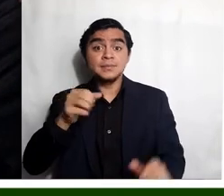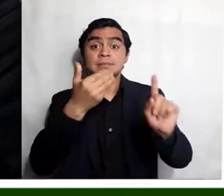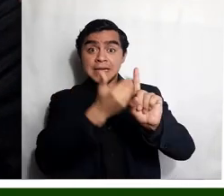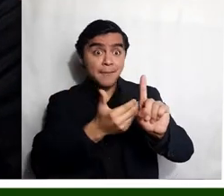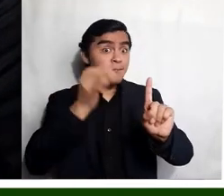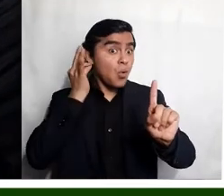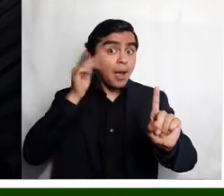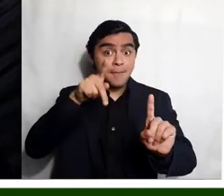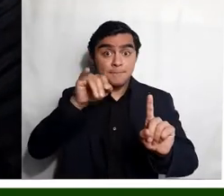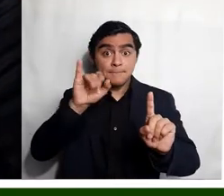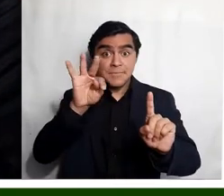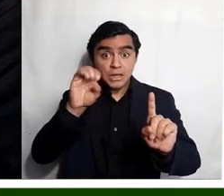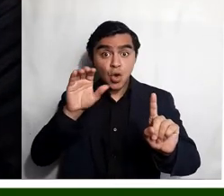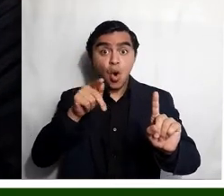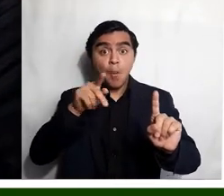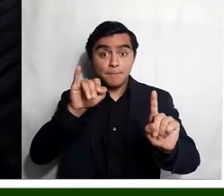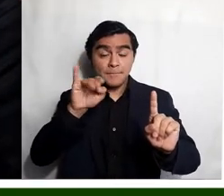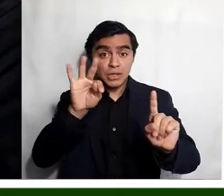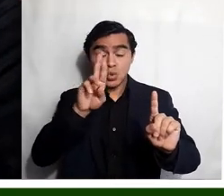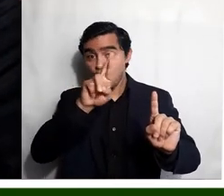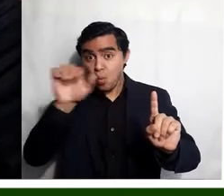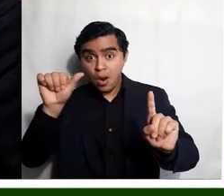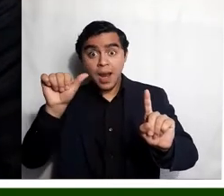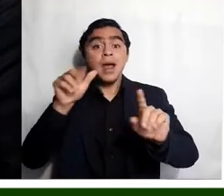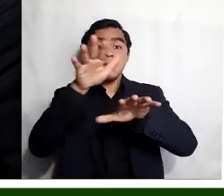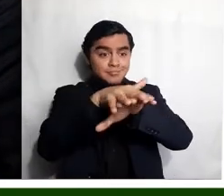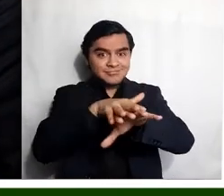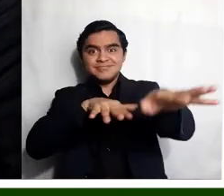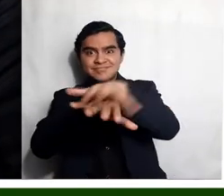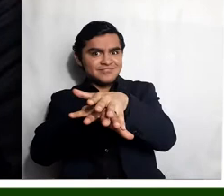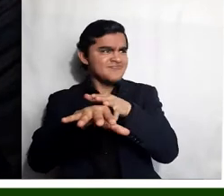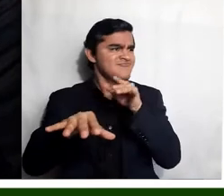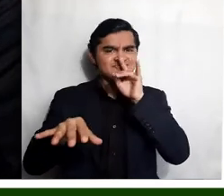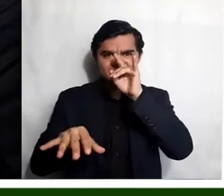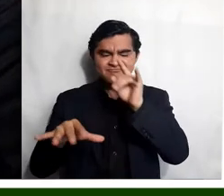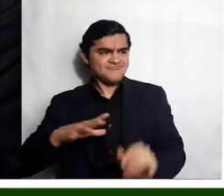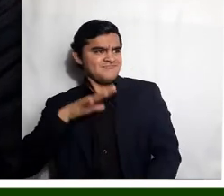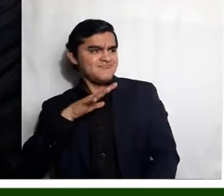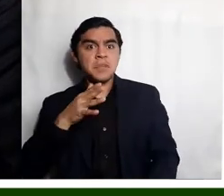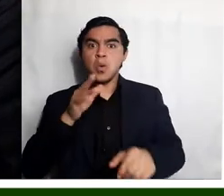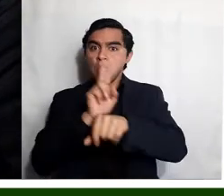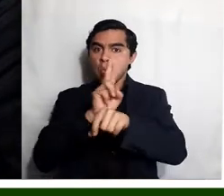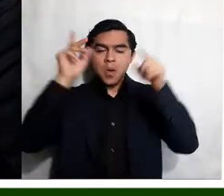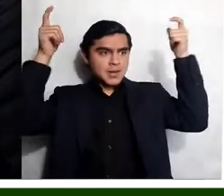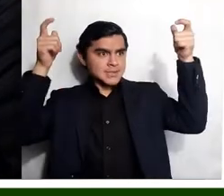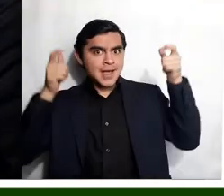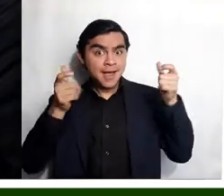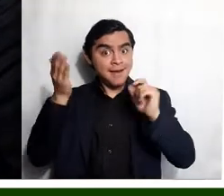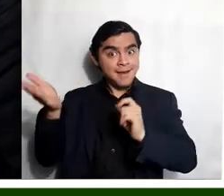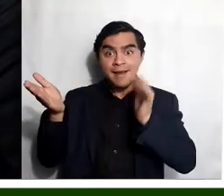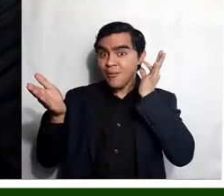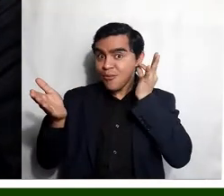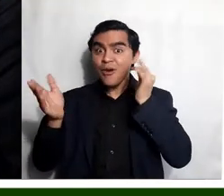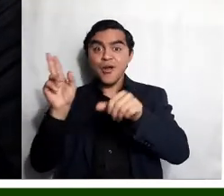unos guantes. Doña Pito Piturra muy elegantes. Doña Pito Piturra tiene un sombrero. Doña